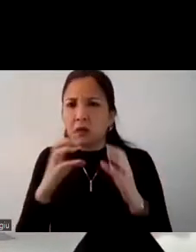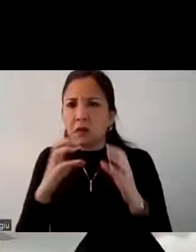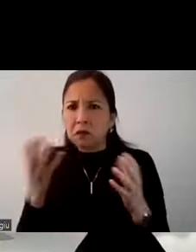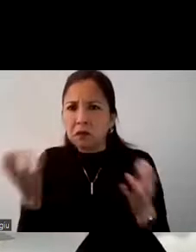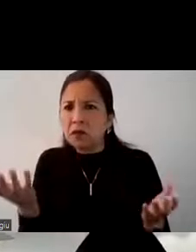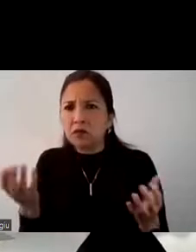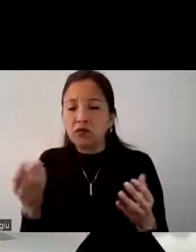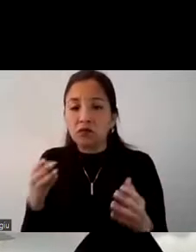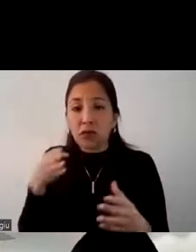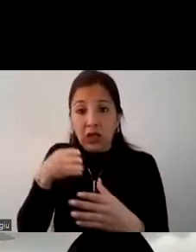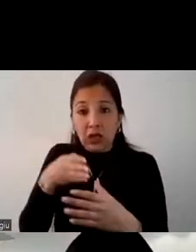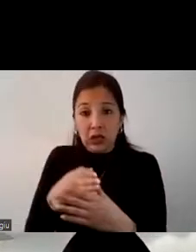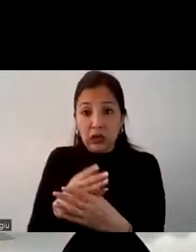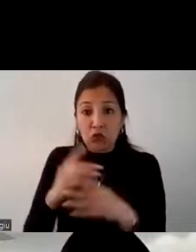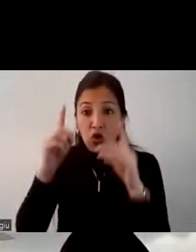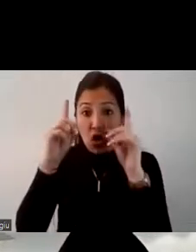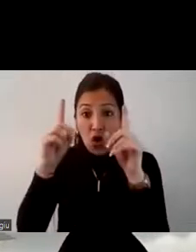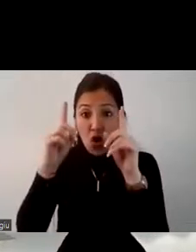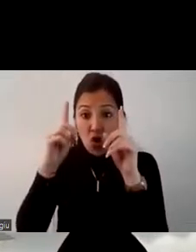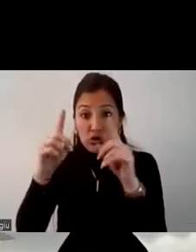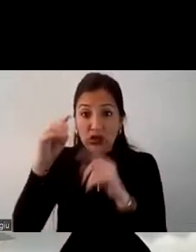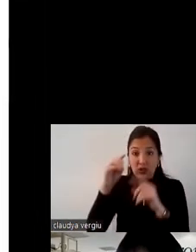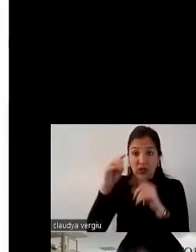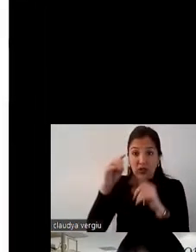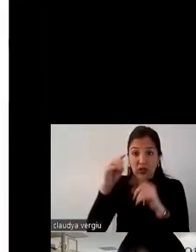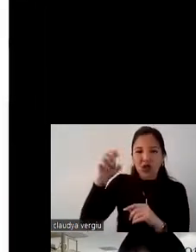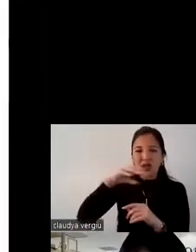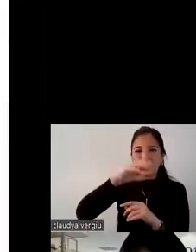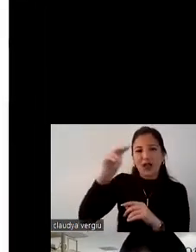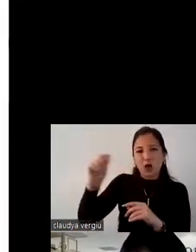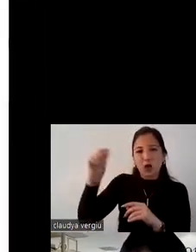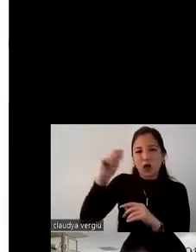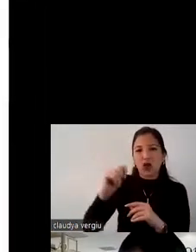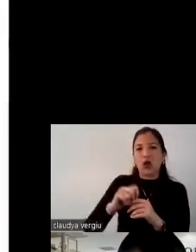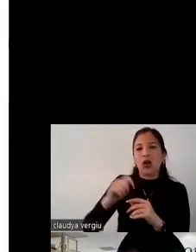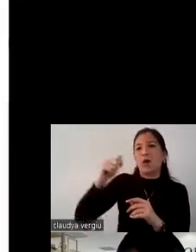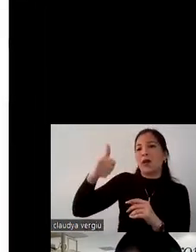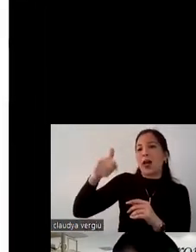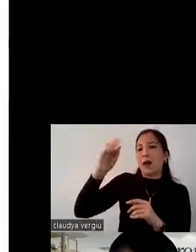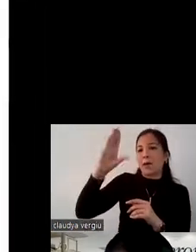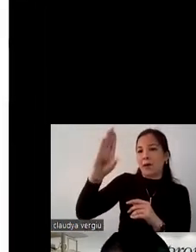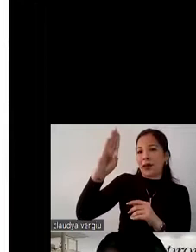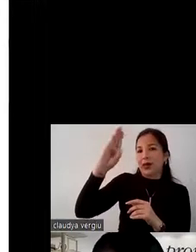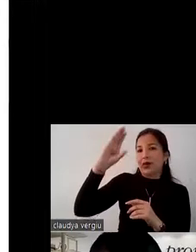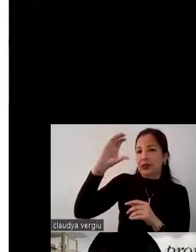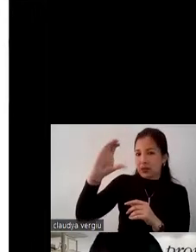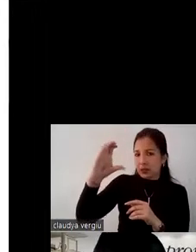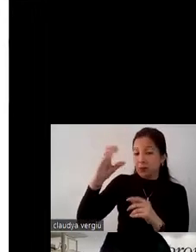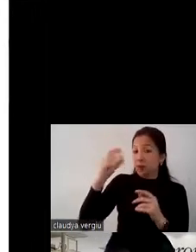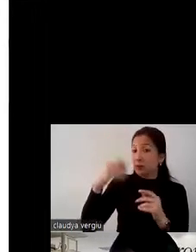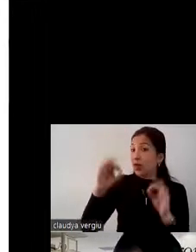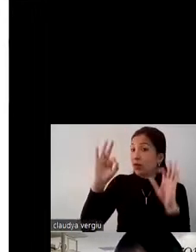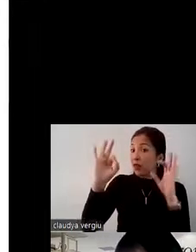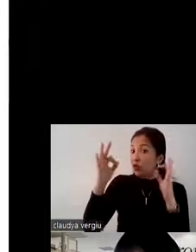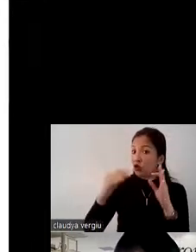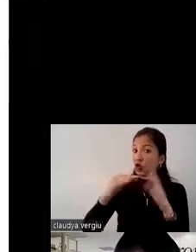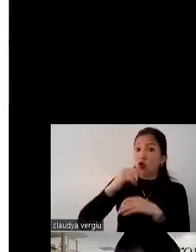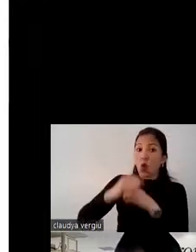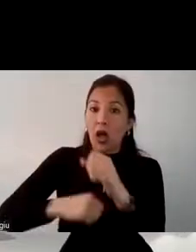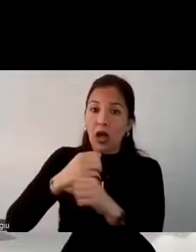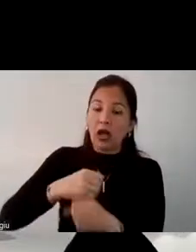iniciamos con 11 millones de ecuatorianos que pertenecen al nivel socioeconómico A, y C y que tienen de 18 años a más